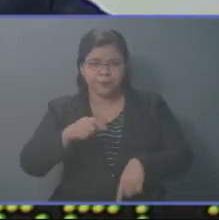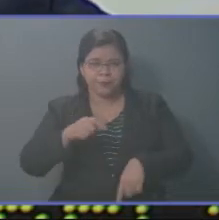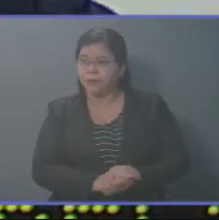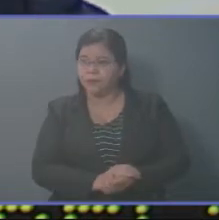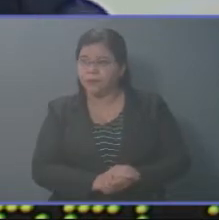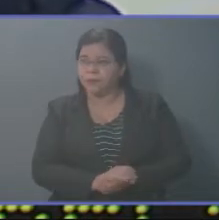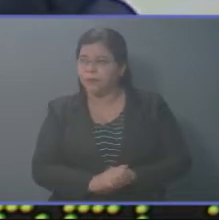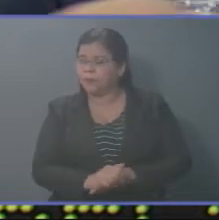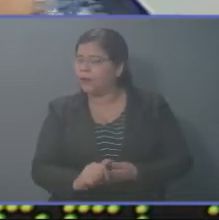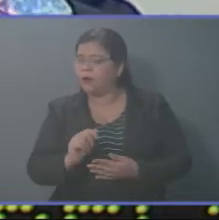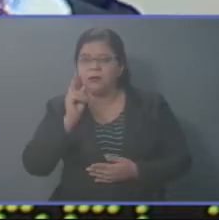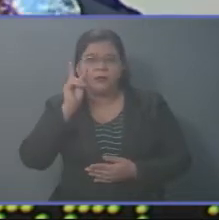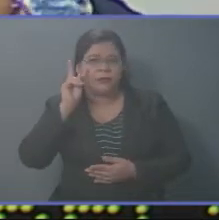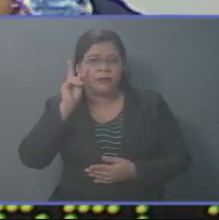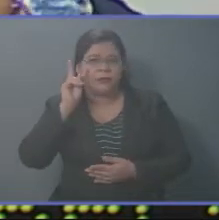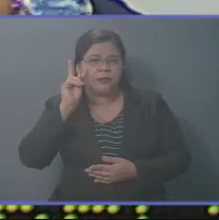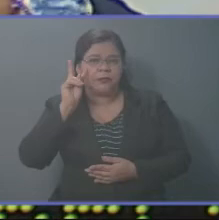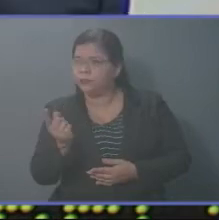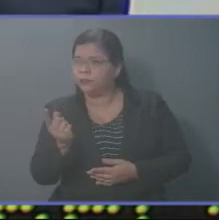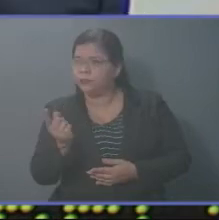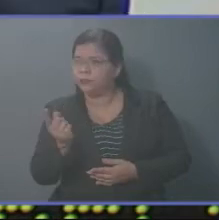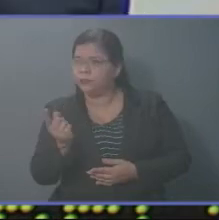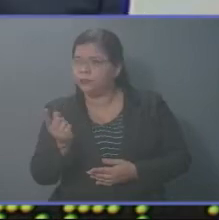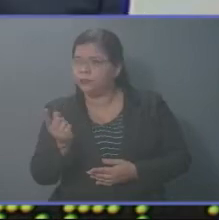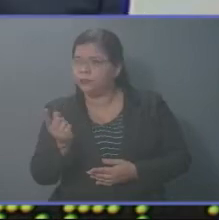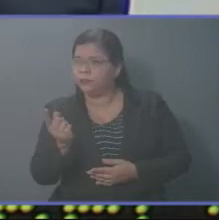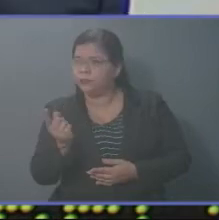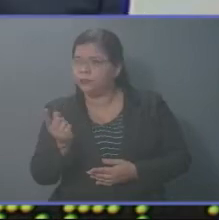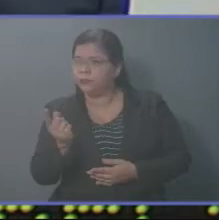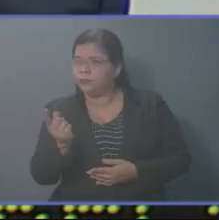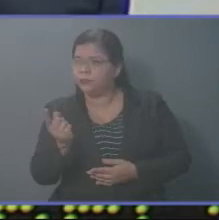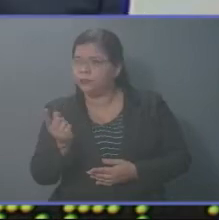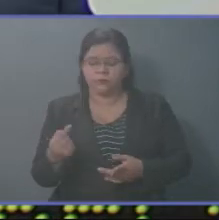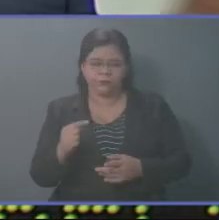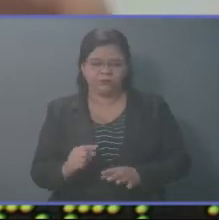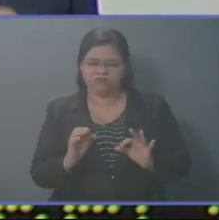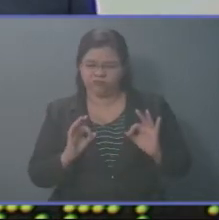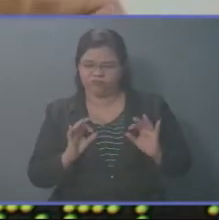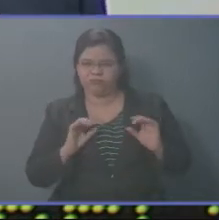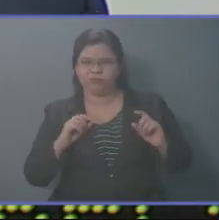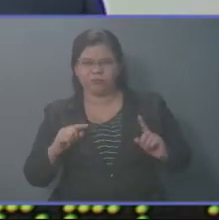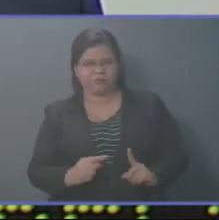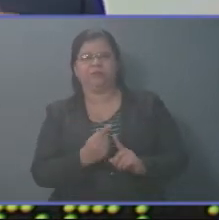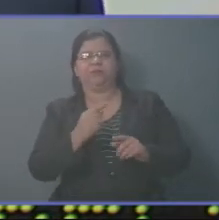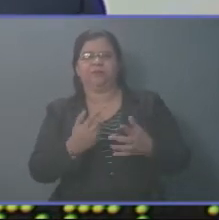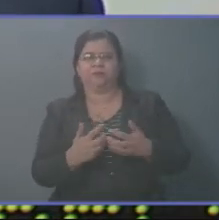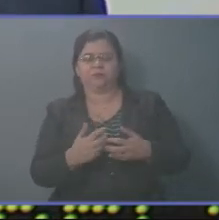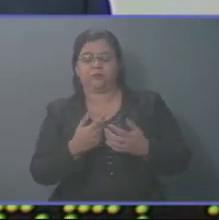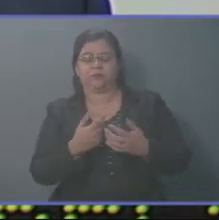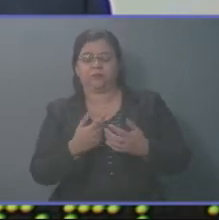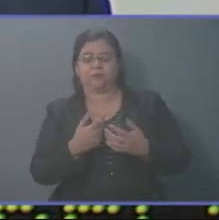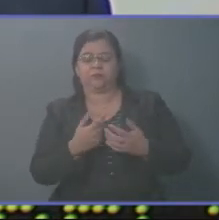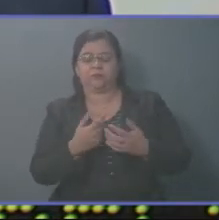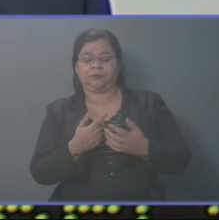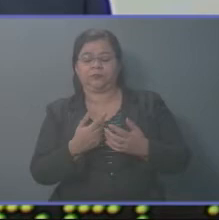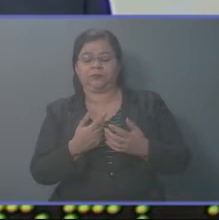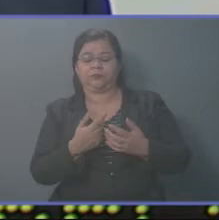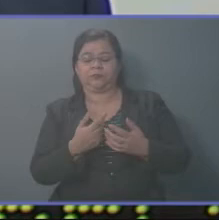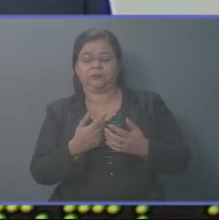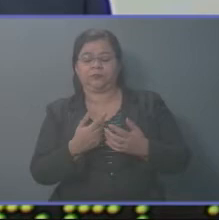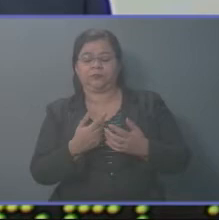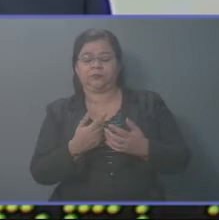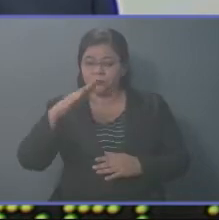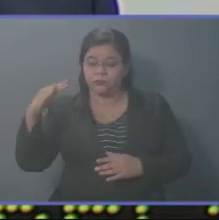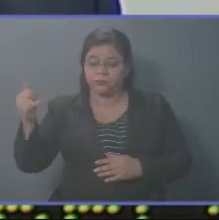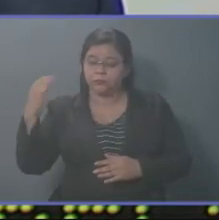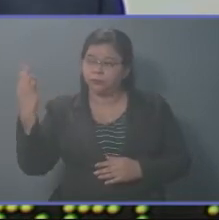Y no me refiero solo a los que odian a esa industria, sino simplemente el razonamiento y el principio humano de un país